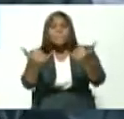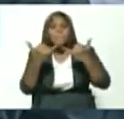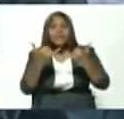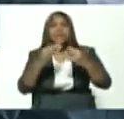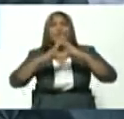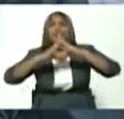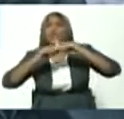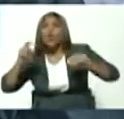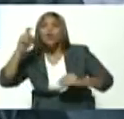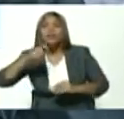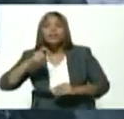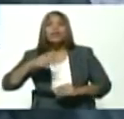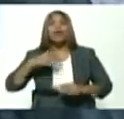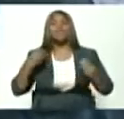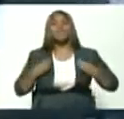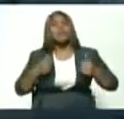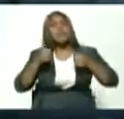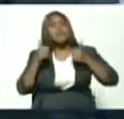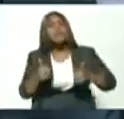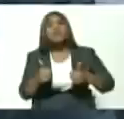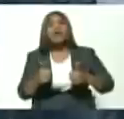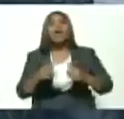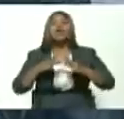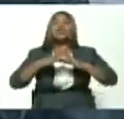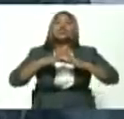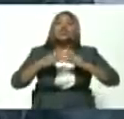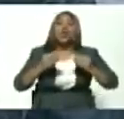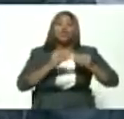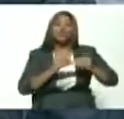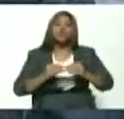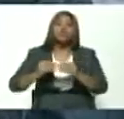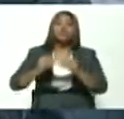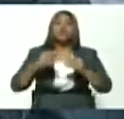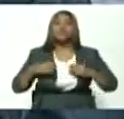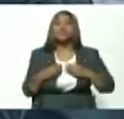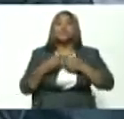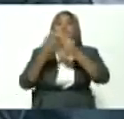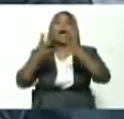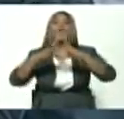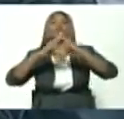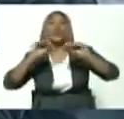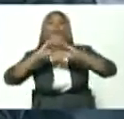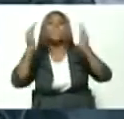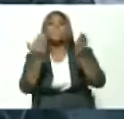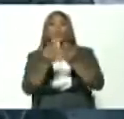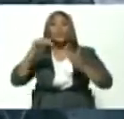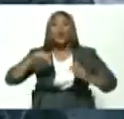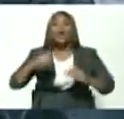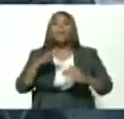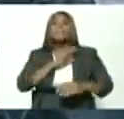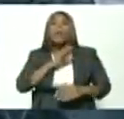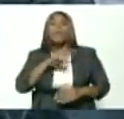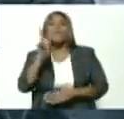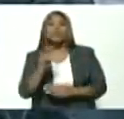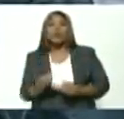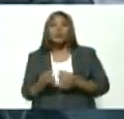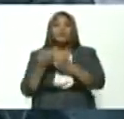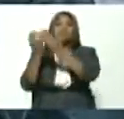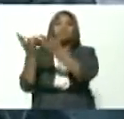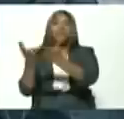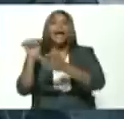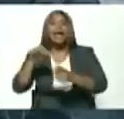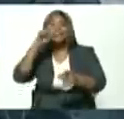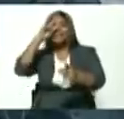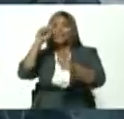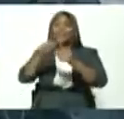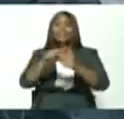necesitamos para vivir con dignidad y todas las que le podemos ofrecer a la humanidad desde Venezuela. Ese es el gran reto y creo que debe ser el objetivo